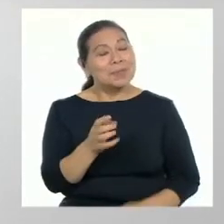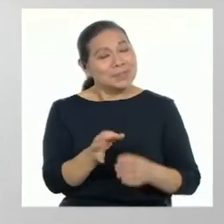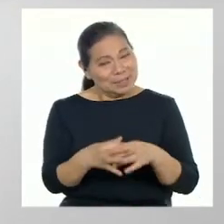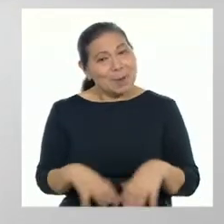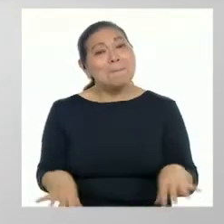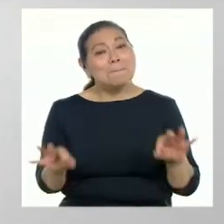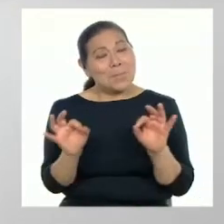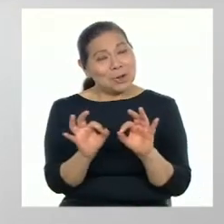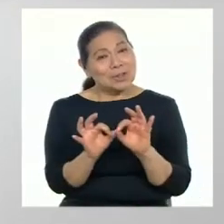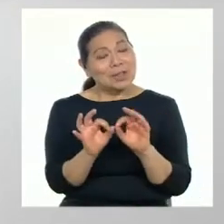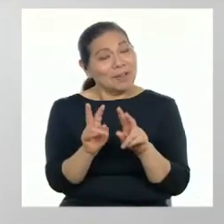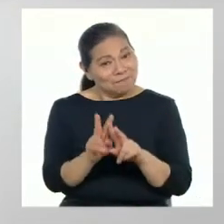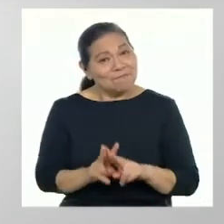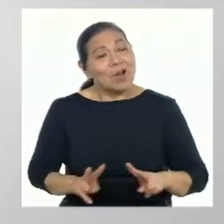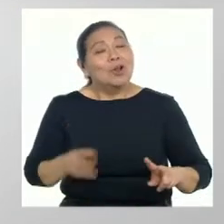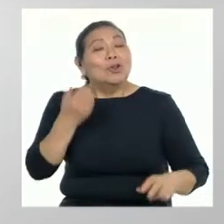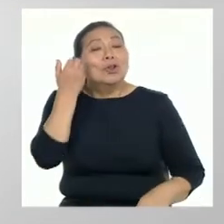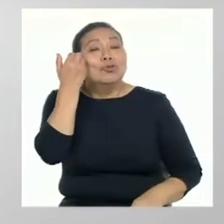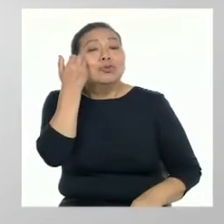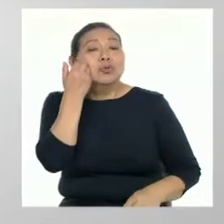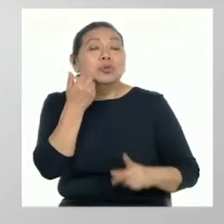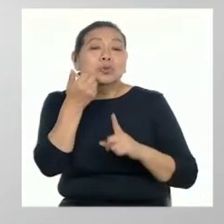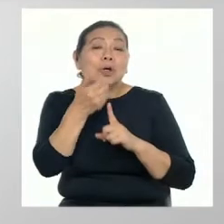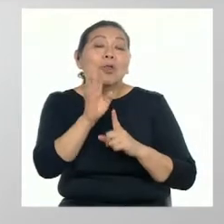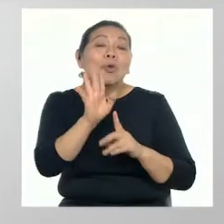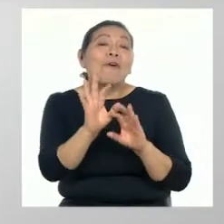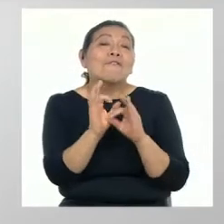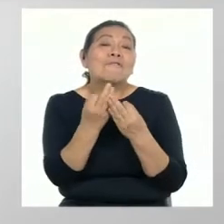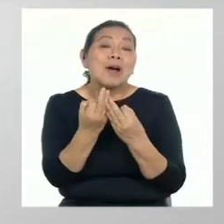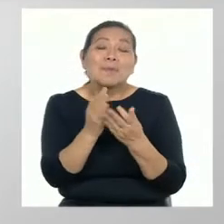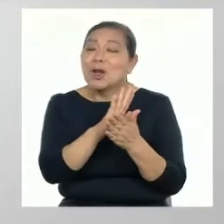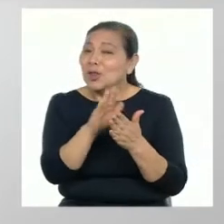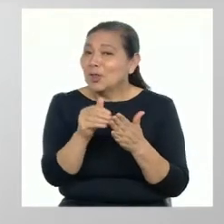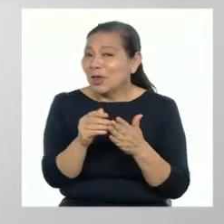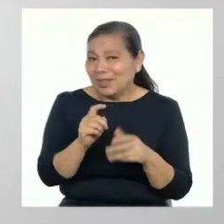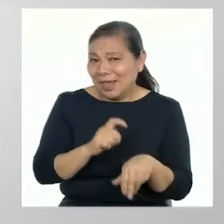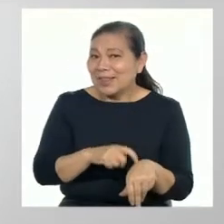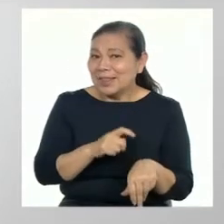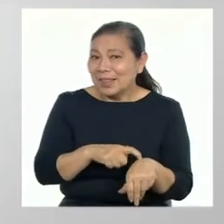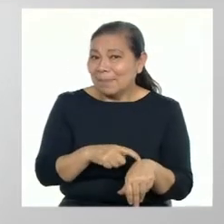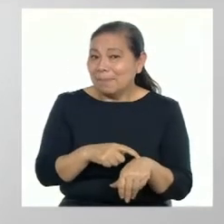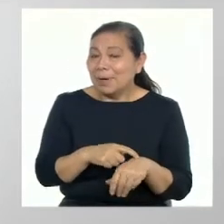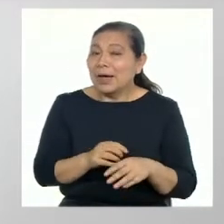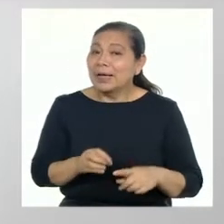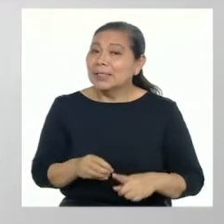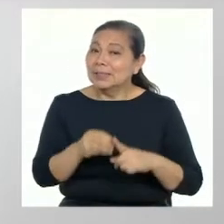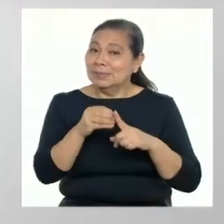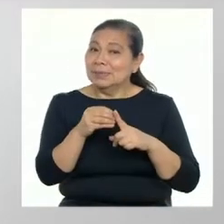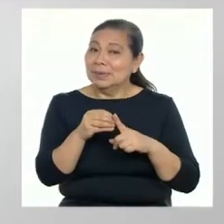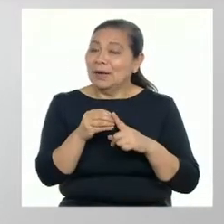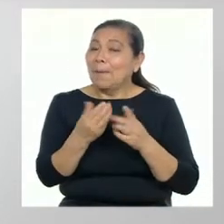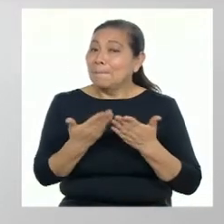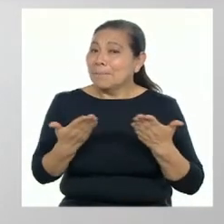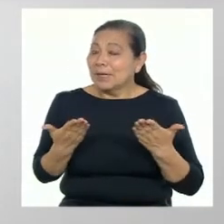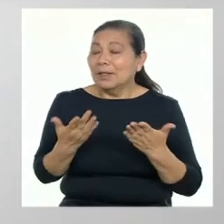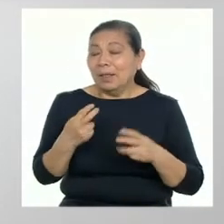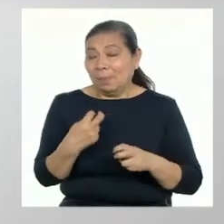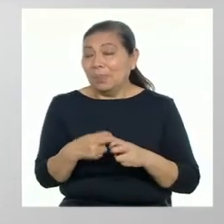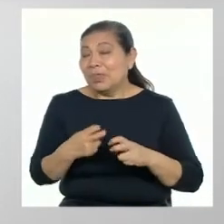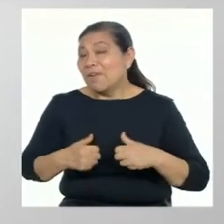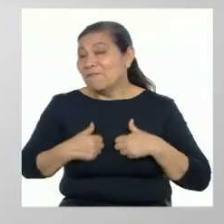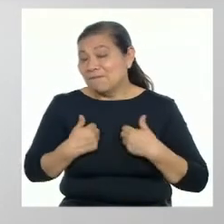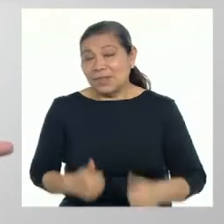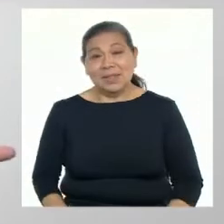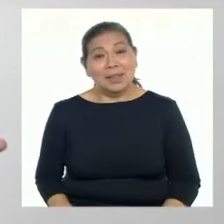importante valorar el cariño y el soporte que nos dan en todo momento, especialmente en situaciones de crisis.